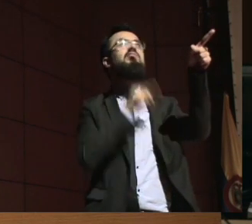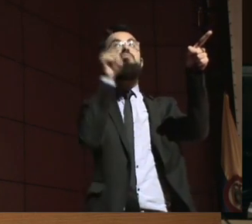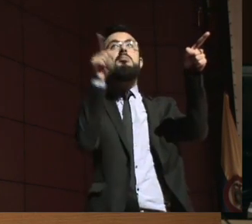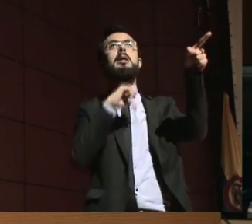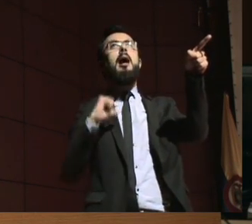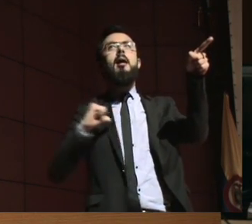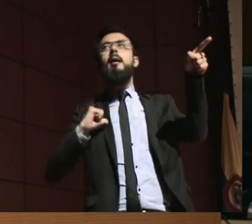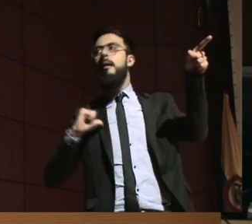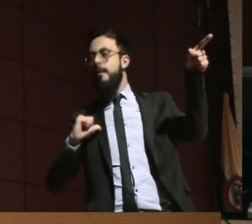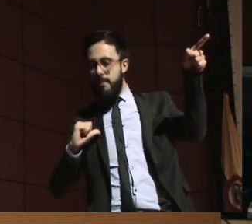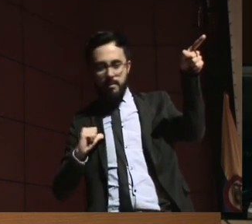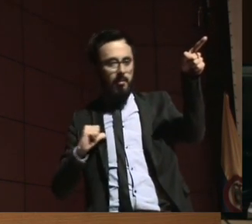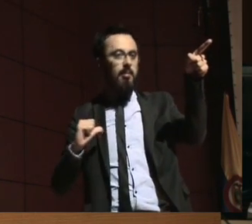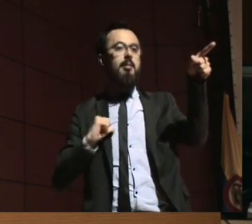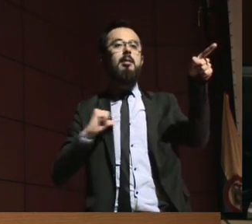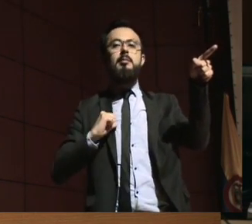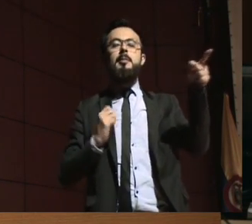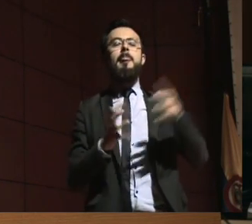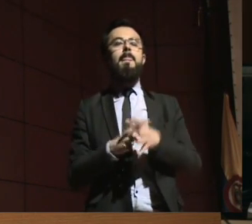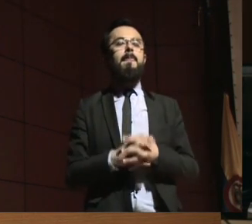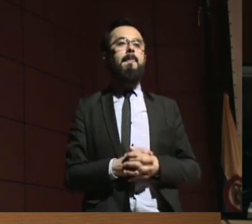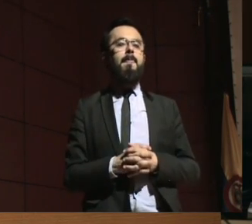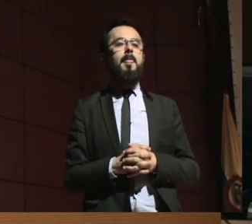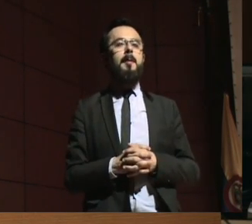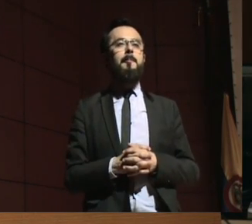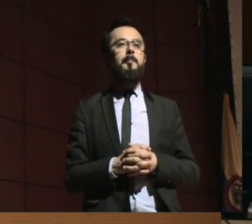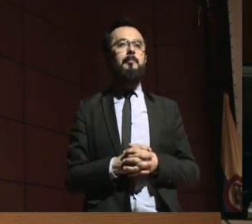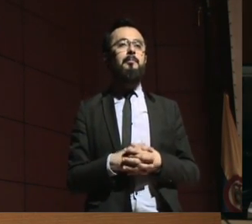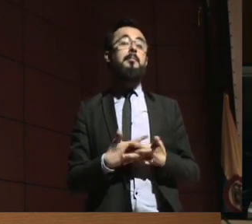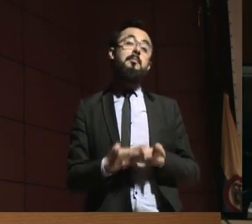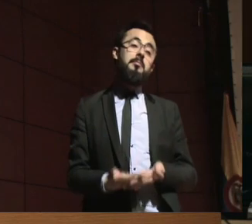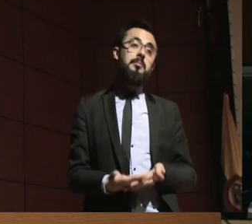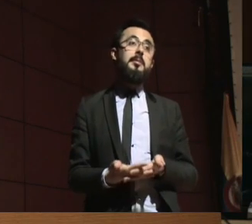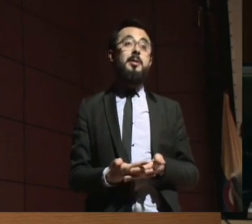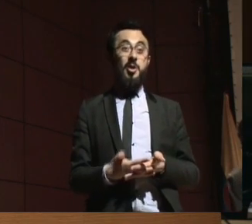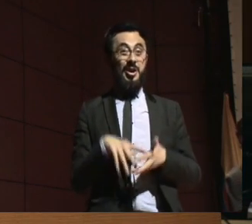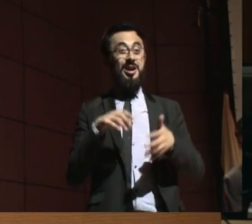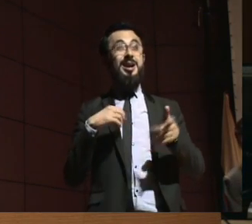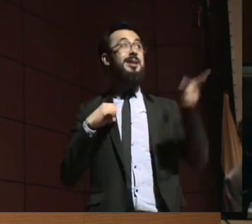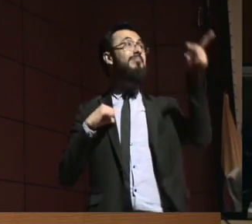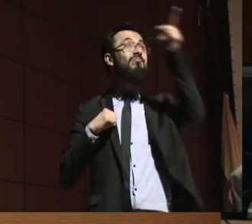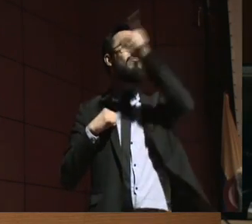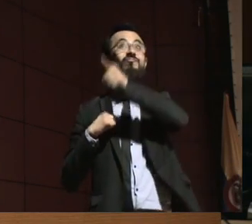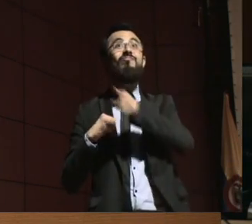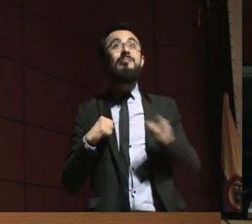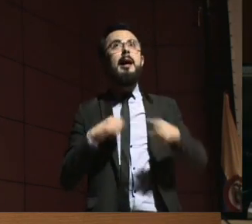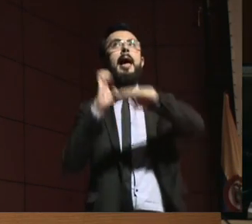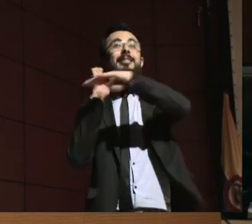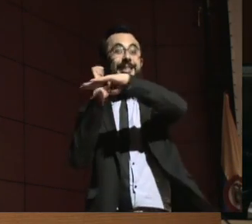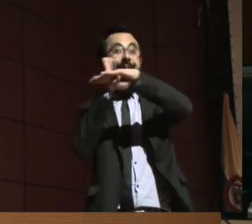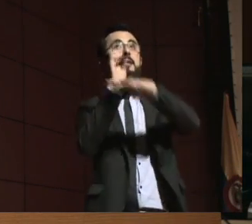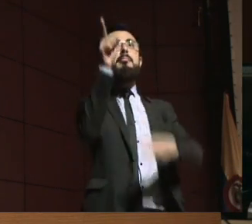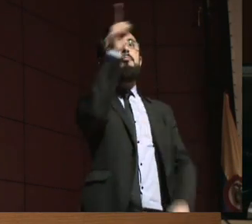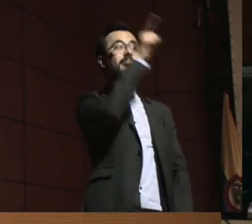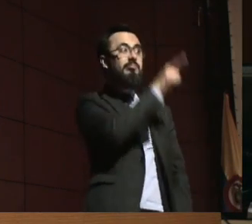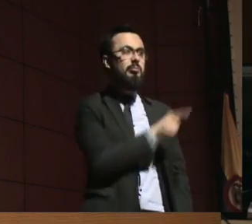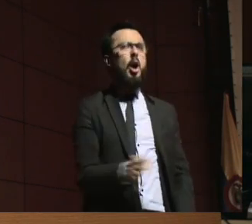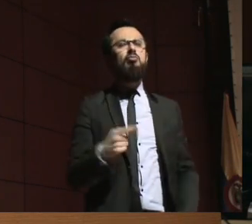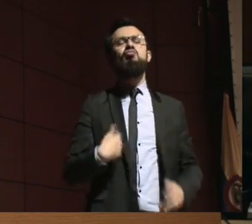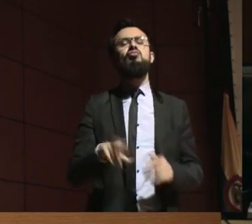poder hacerlo. ¿Quién certificaría esas entidades? Seguramente el ente rector